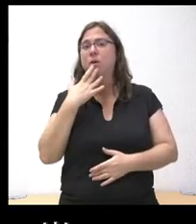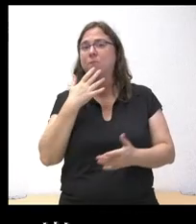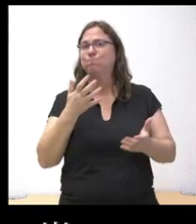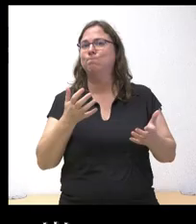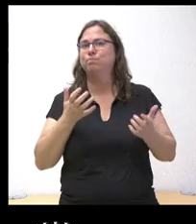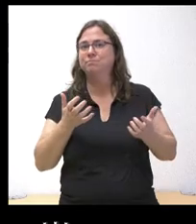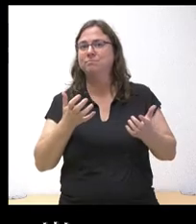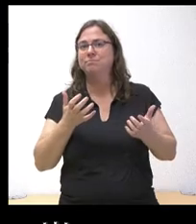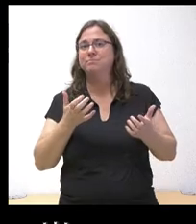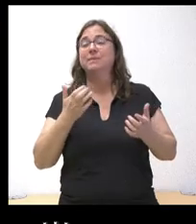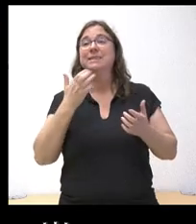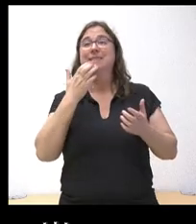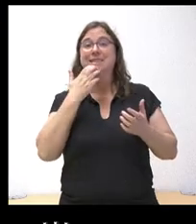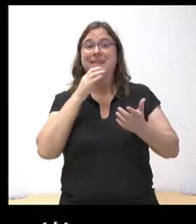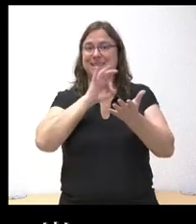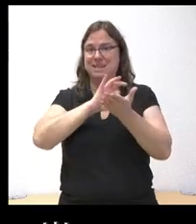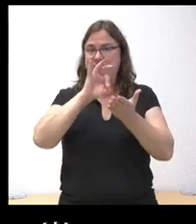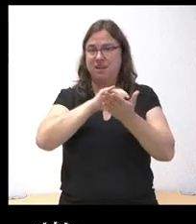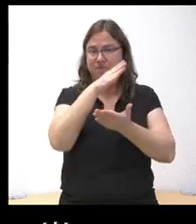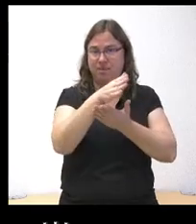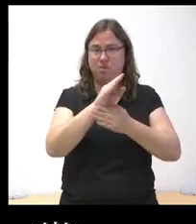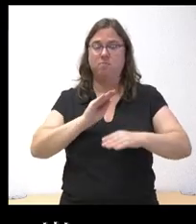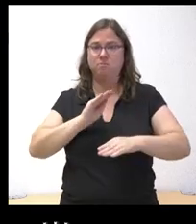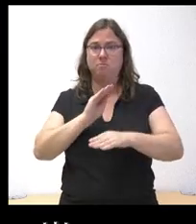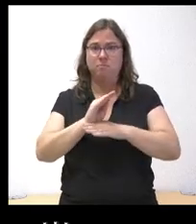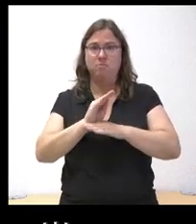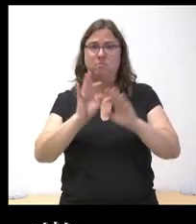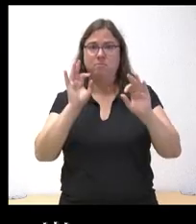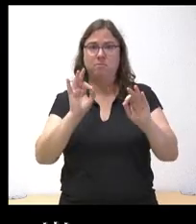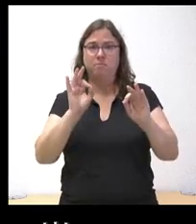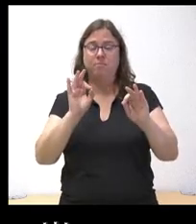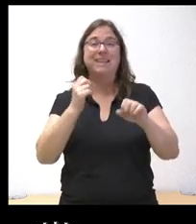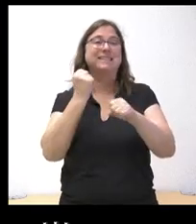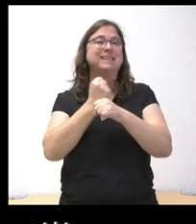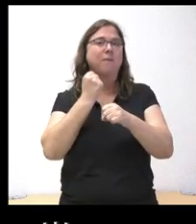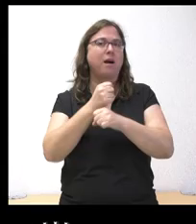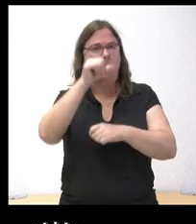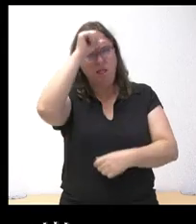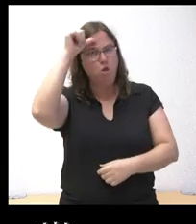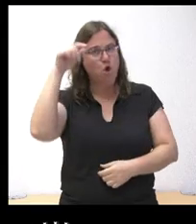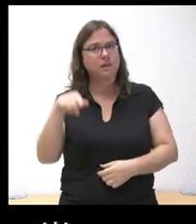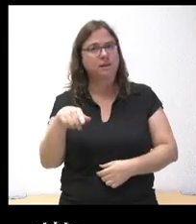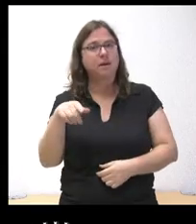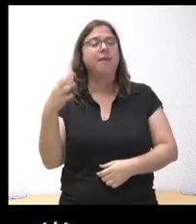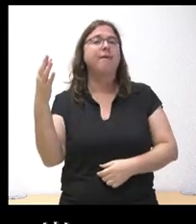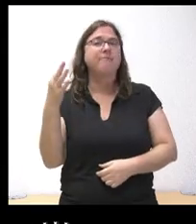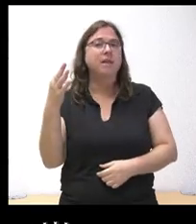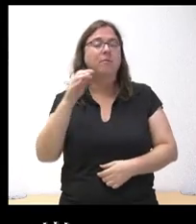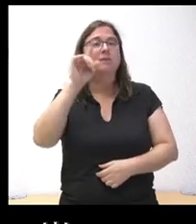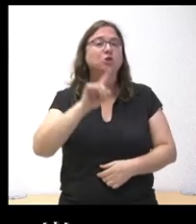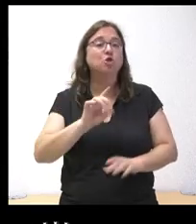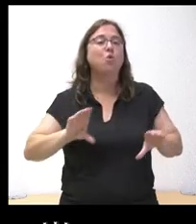ese servicio que se da por parte de los trabajadores, no sería conveniente que la Junta